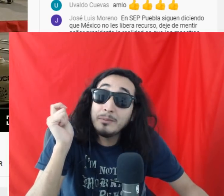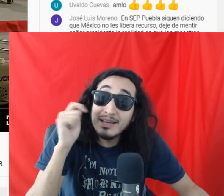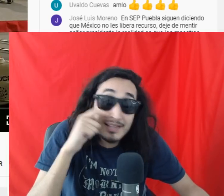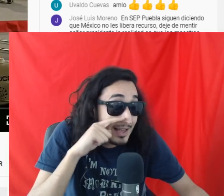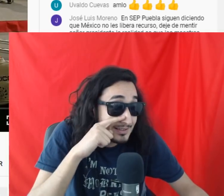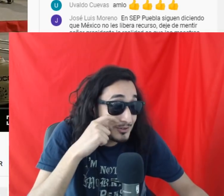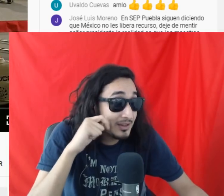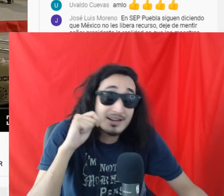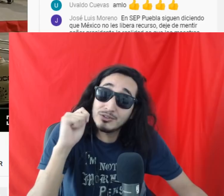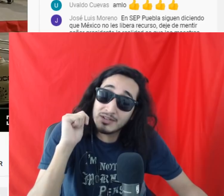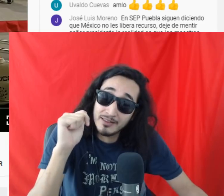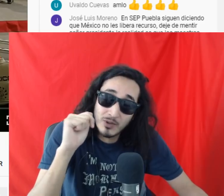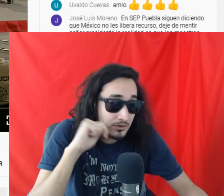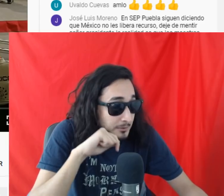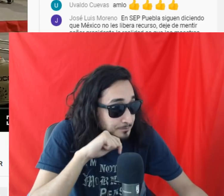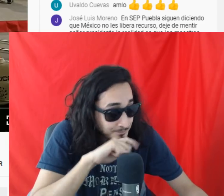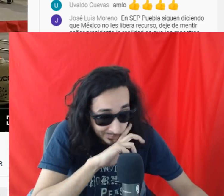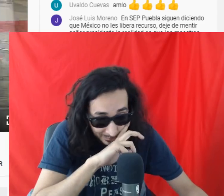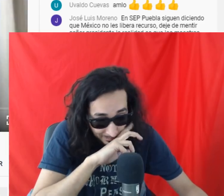¡Levantamiento de pesas! ¿Con qué razón trae?